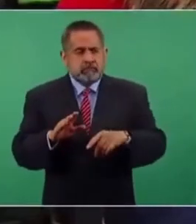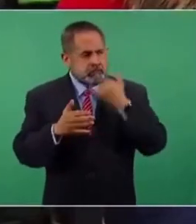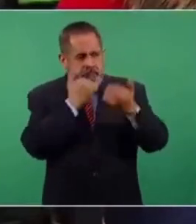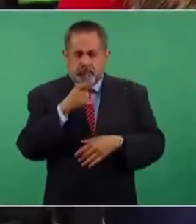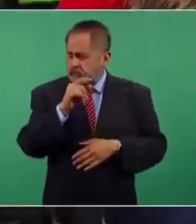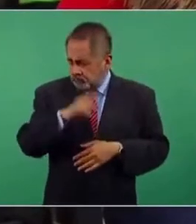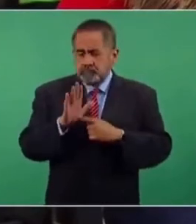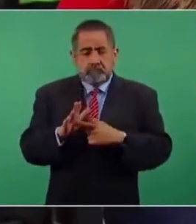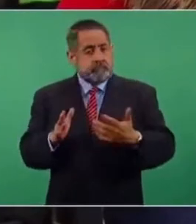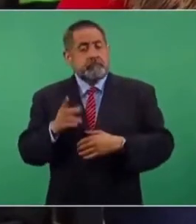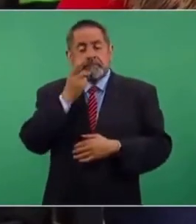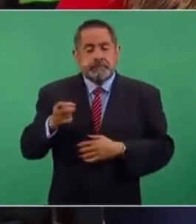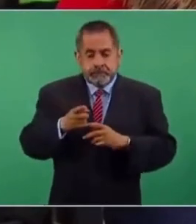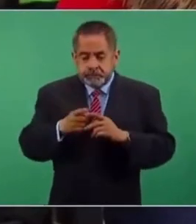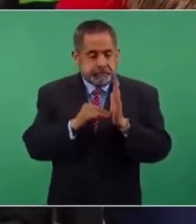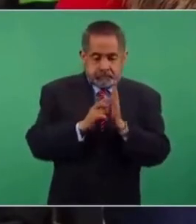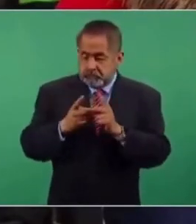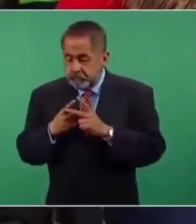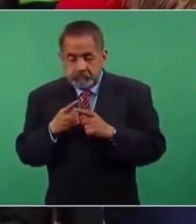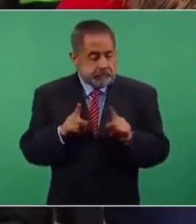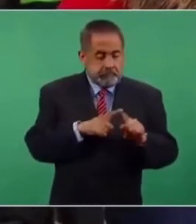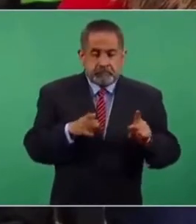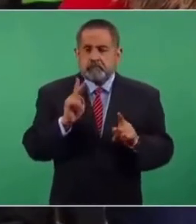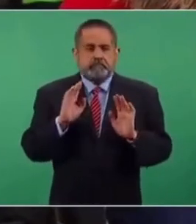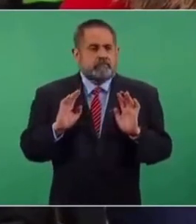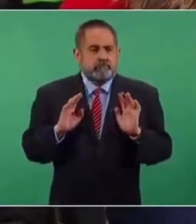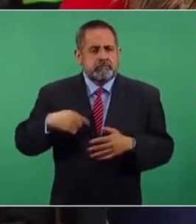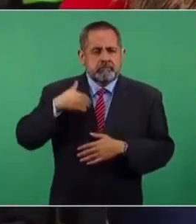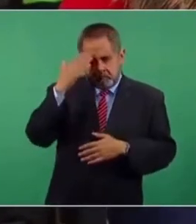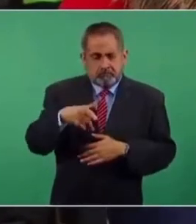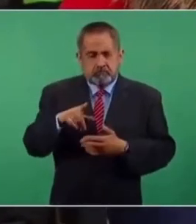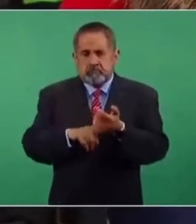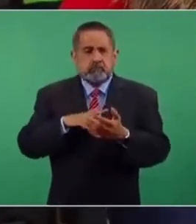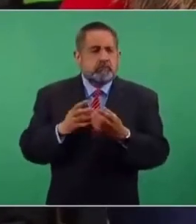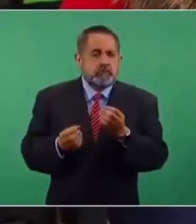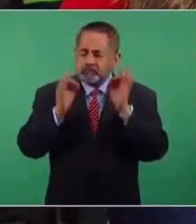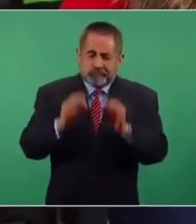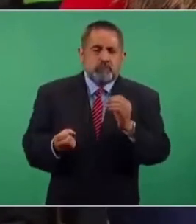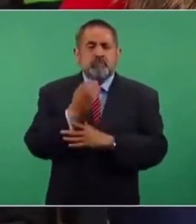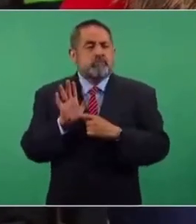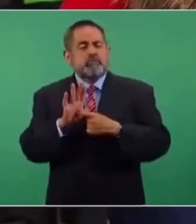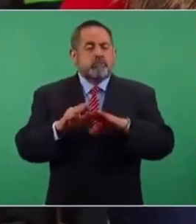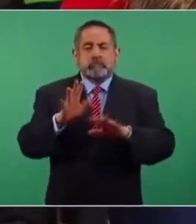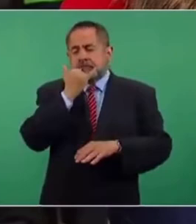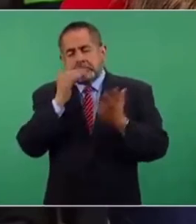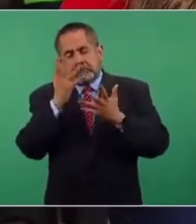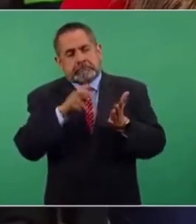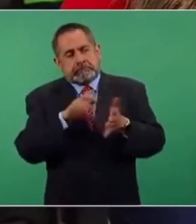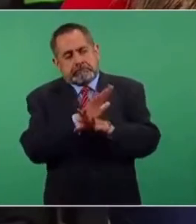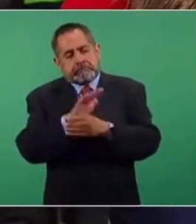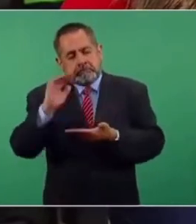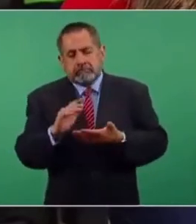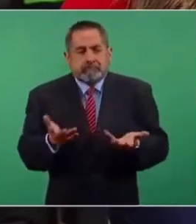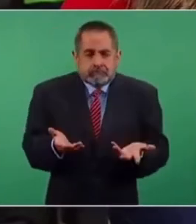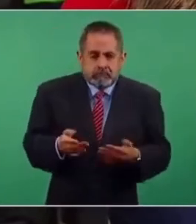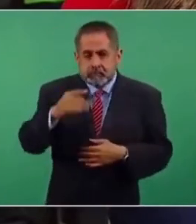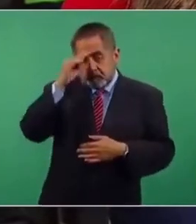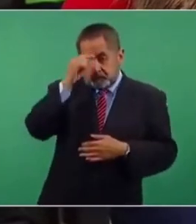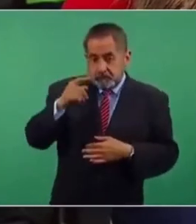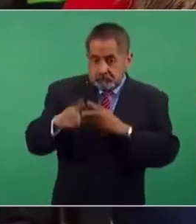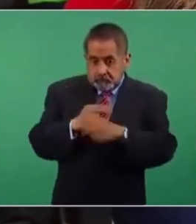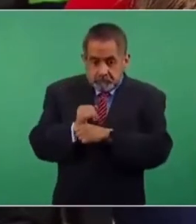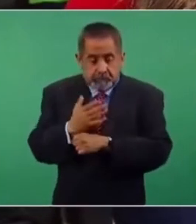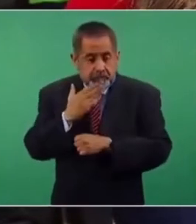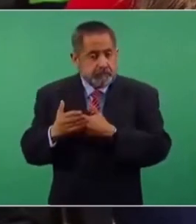error. Habla de que hubo diferencias metodológicas. Insiste en esto, hasta donde sabemos no hay una cifra nueva que hayan dado, alguna corrección. ¿Qué opina usted de esto? ¿Va por buen camino este